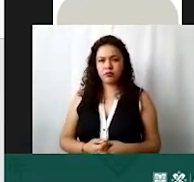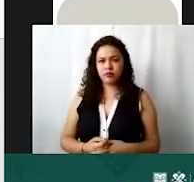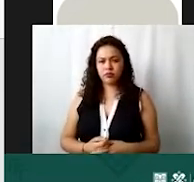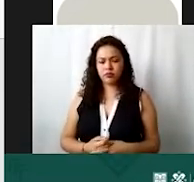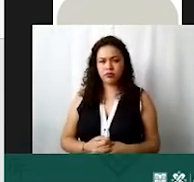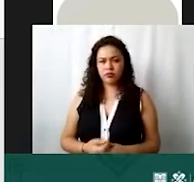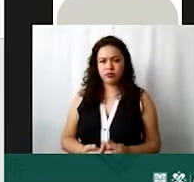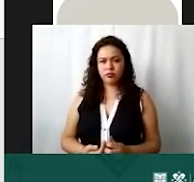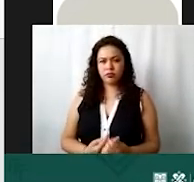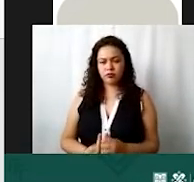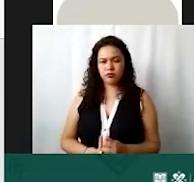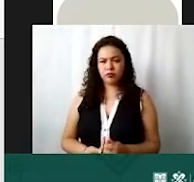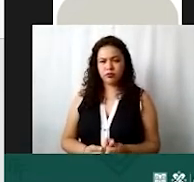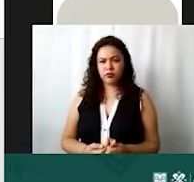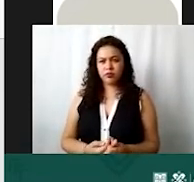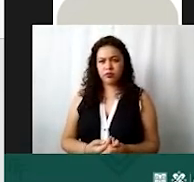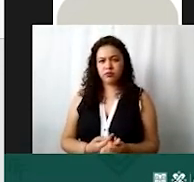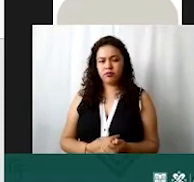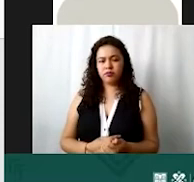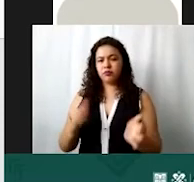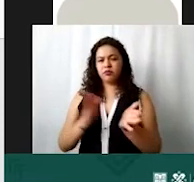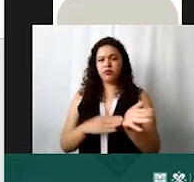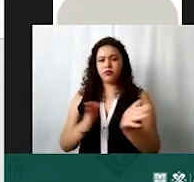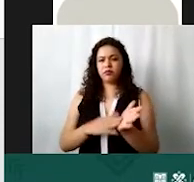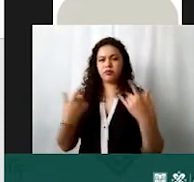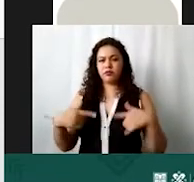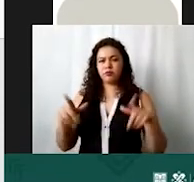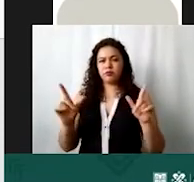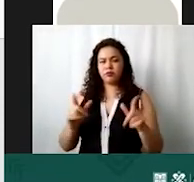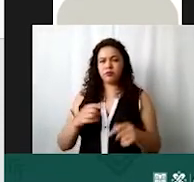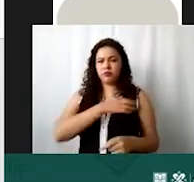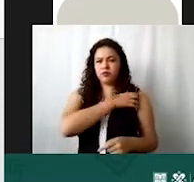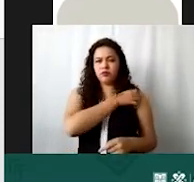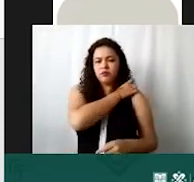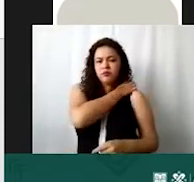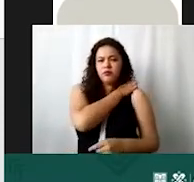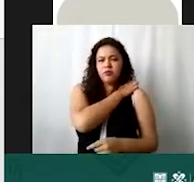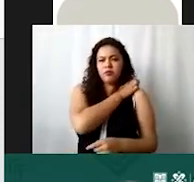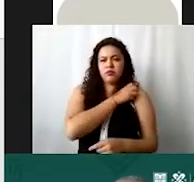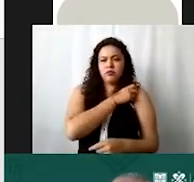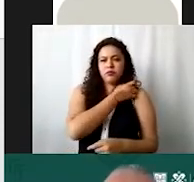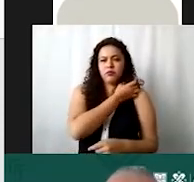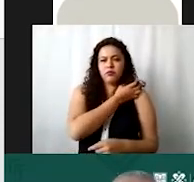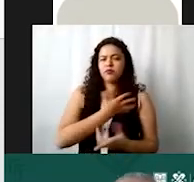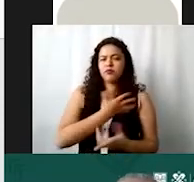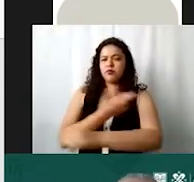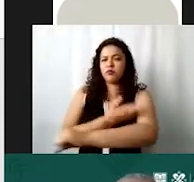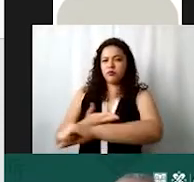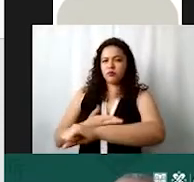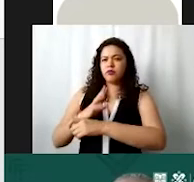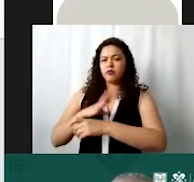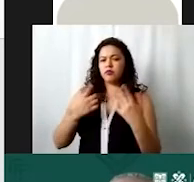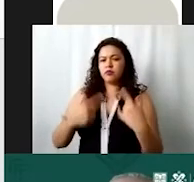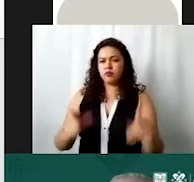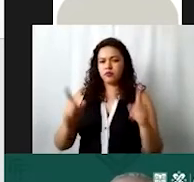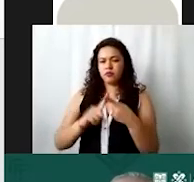pasamos a la parte de la documentación que deben de presentar en este trámite bueno el primero es la